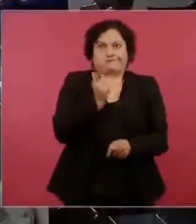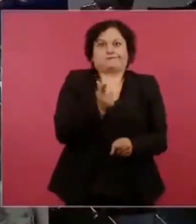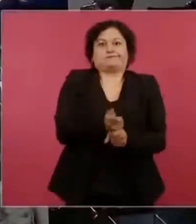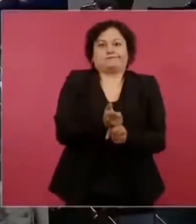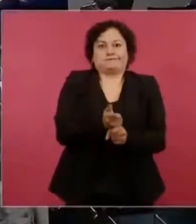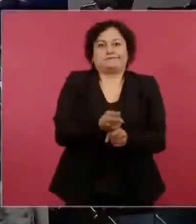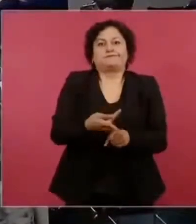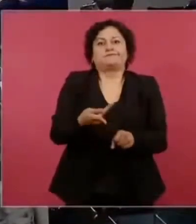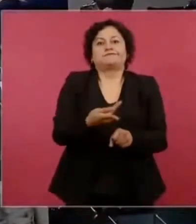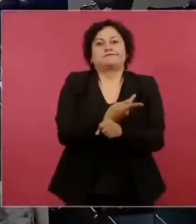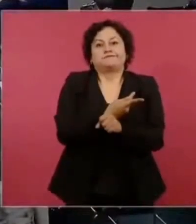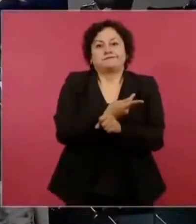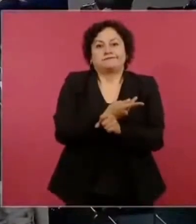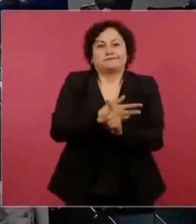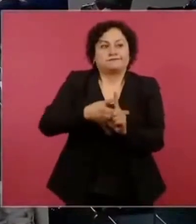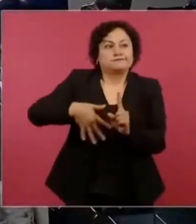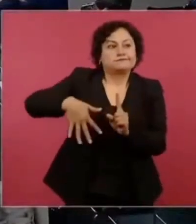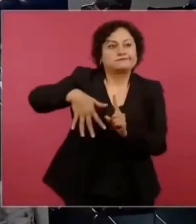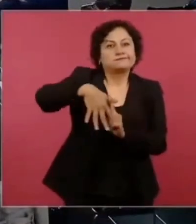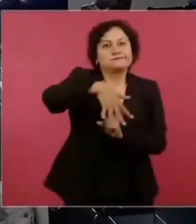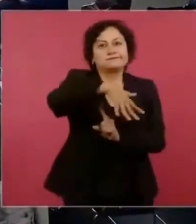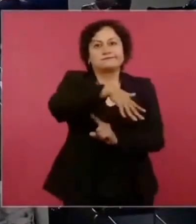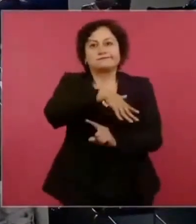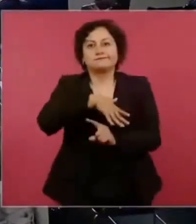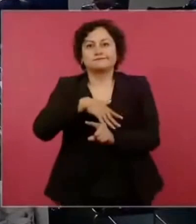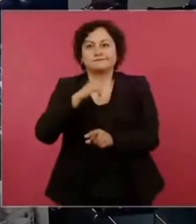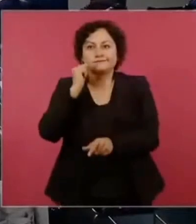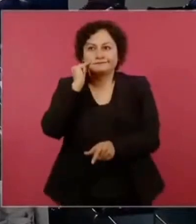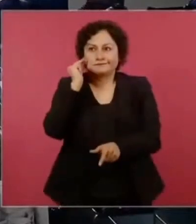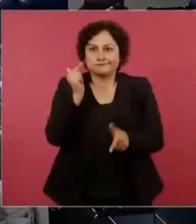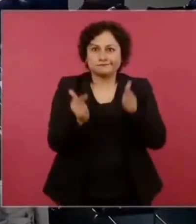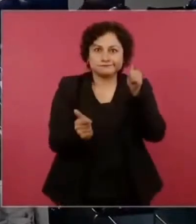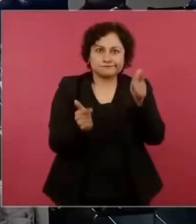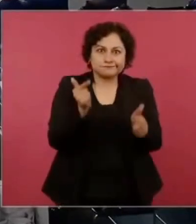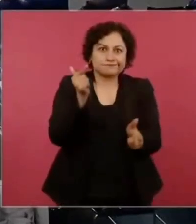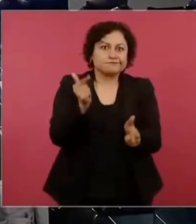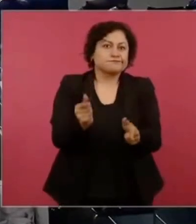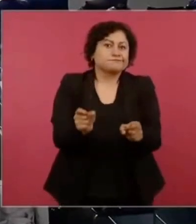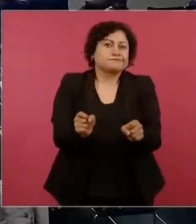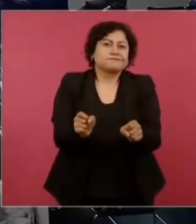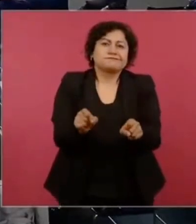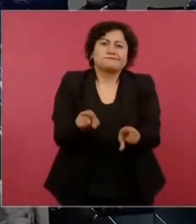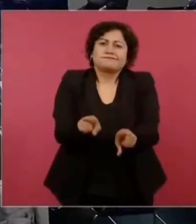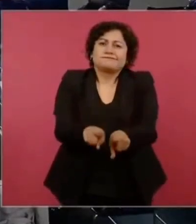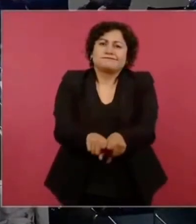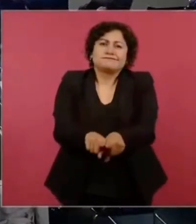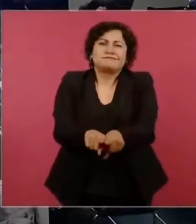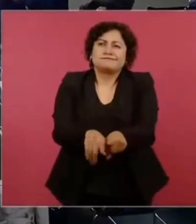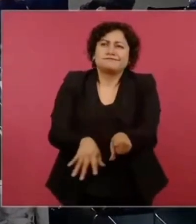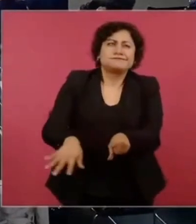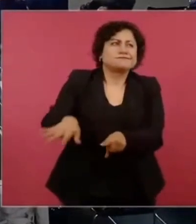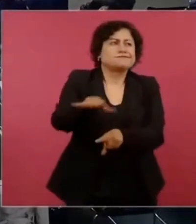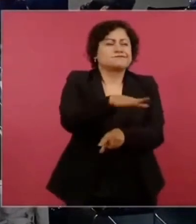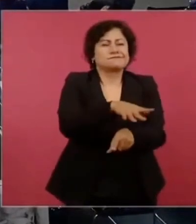que es todo el discurso de los medios convencionales.